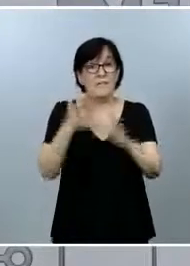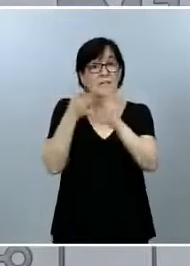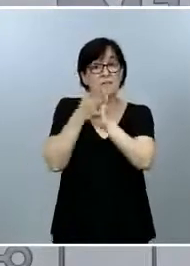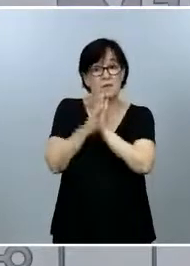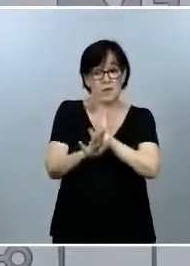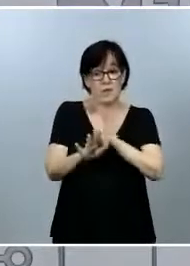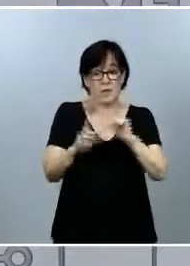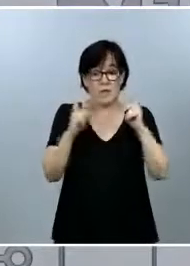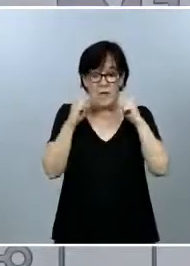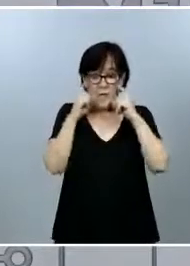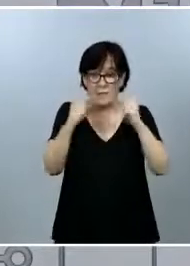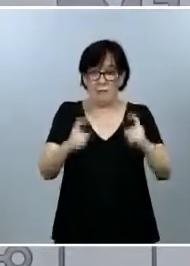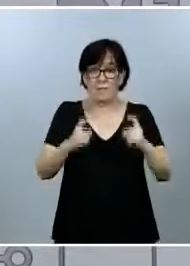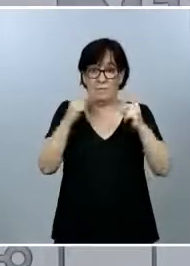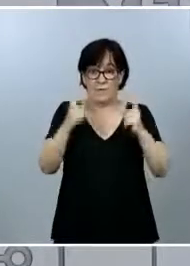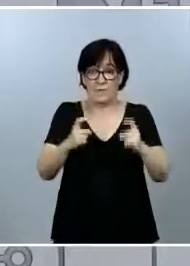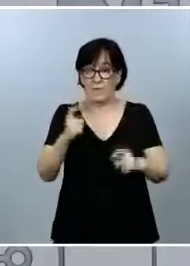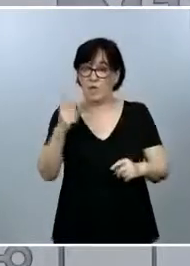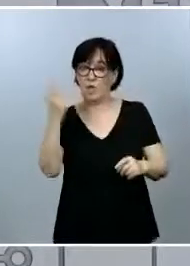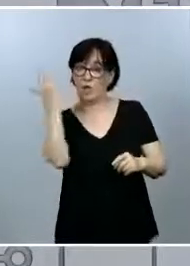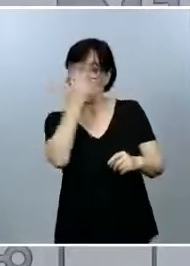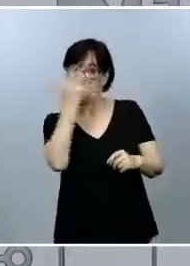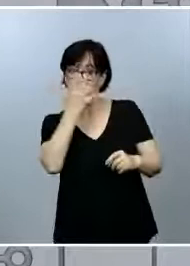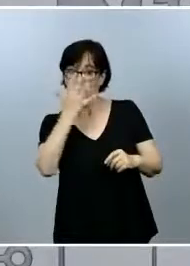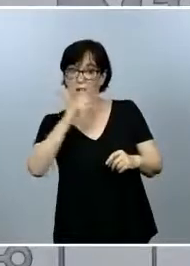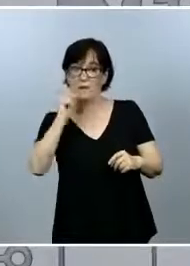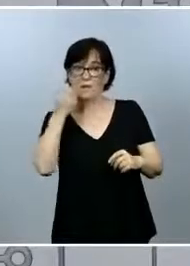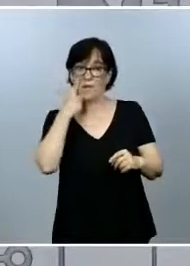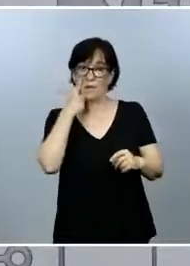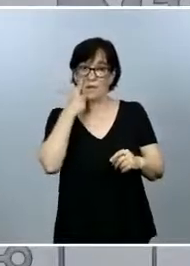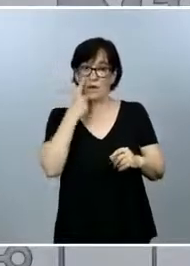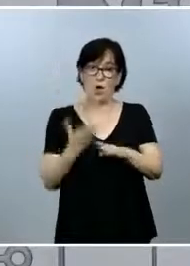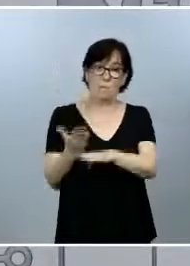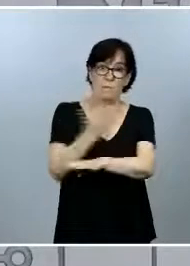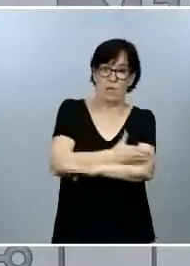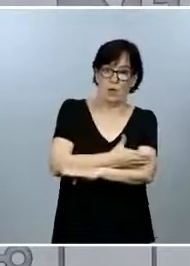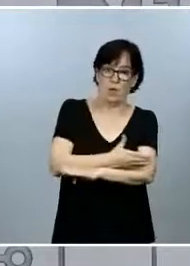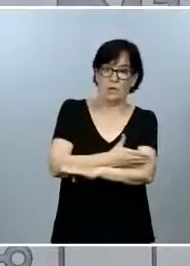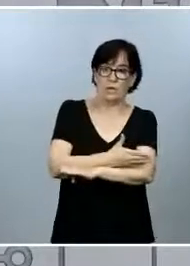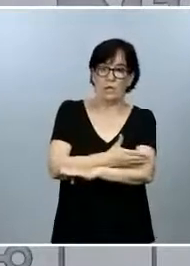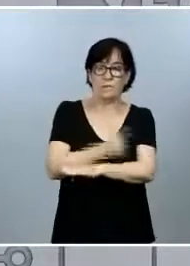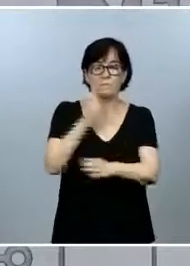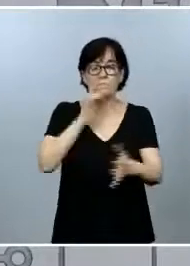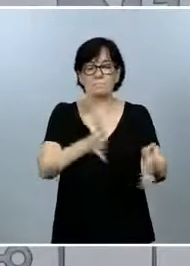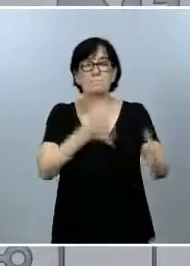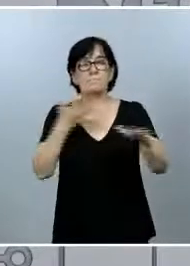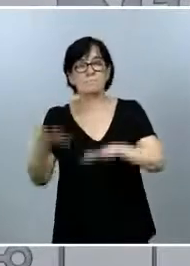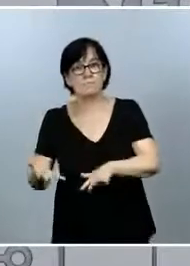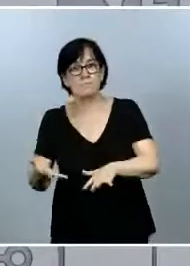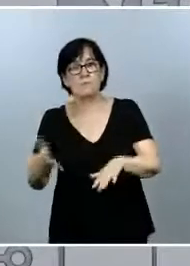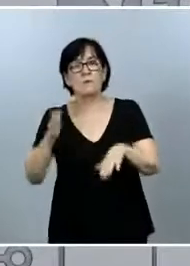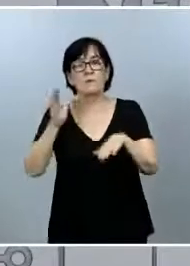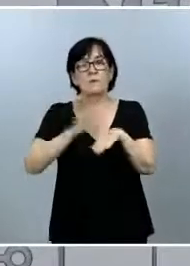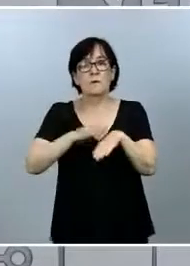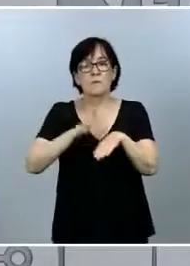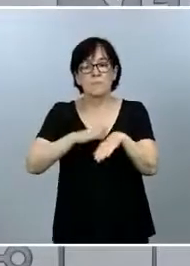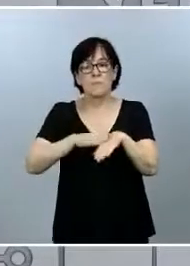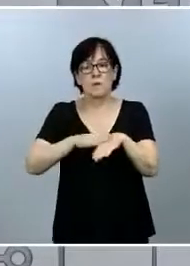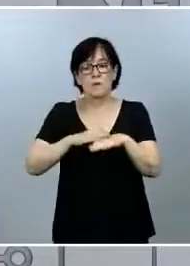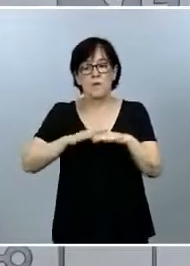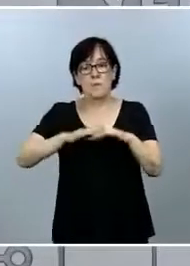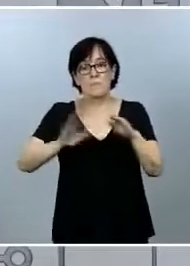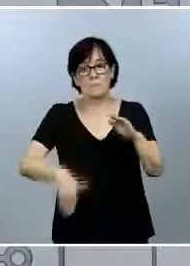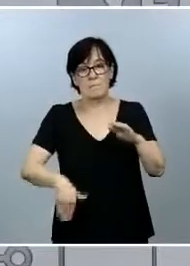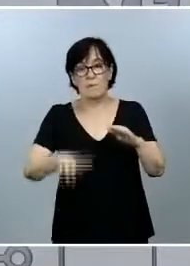esfuerzo de sospecha y de diagnóstico precoz que estábamos haciendo se refleja también porque, teniendo menos casos,